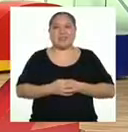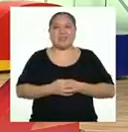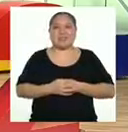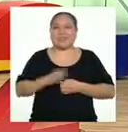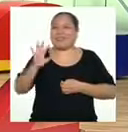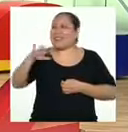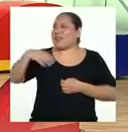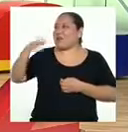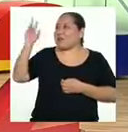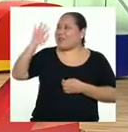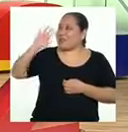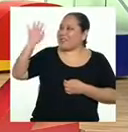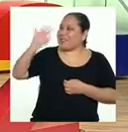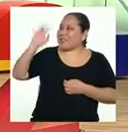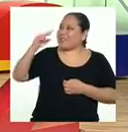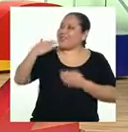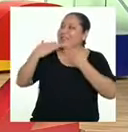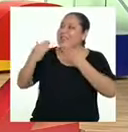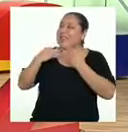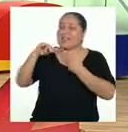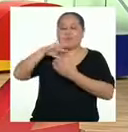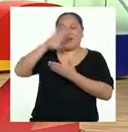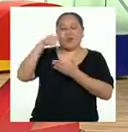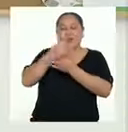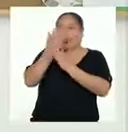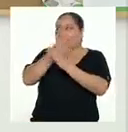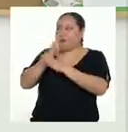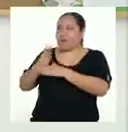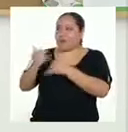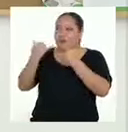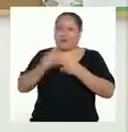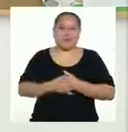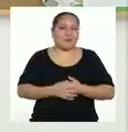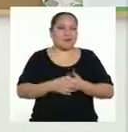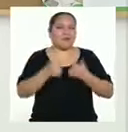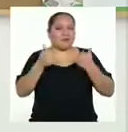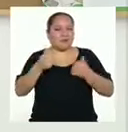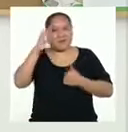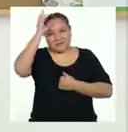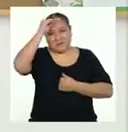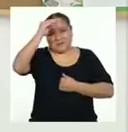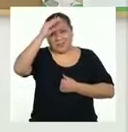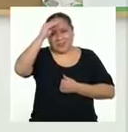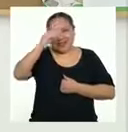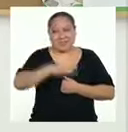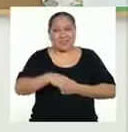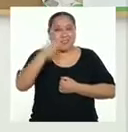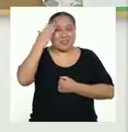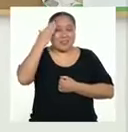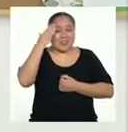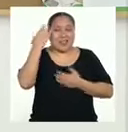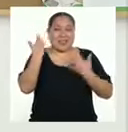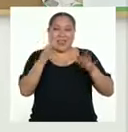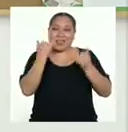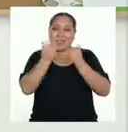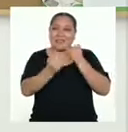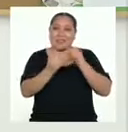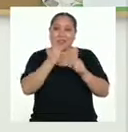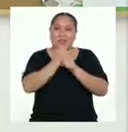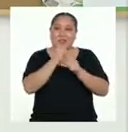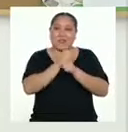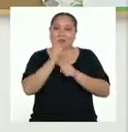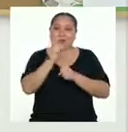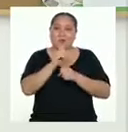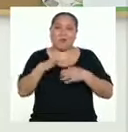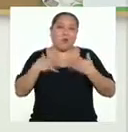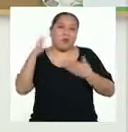Nos vemos, profesora. Gracias por todo lo compartido hoy. Bueno, chicas y chicos, sé que hemos terminado de trabajar, pero